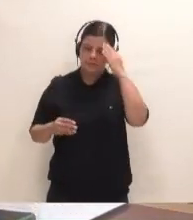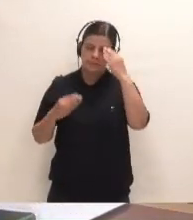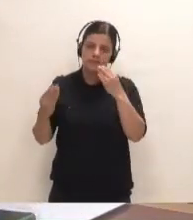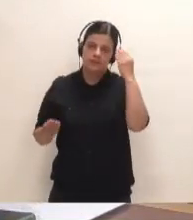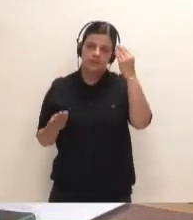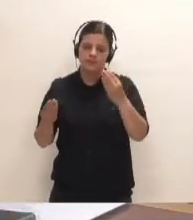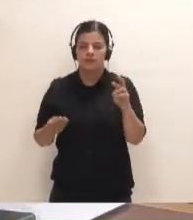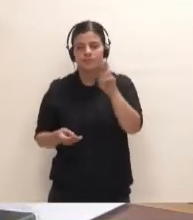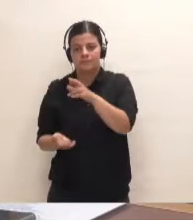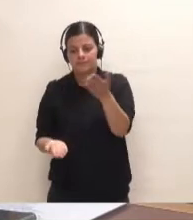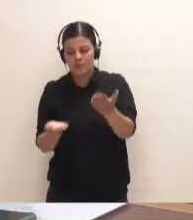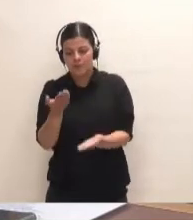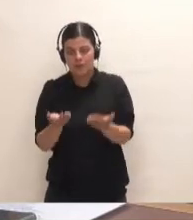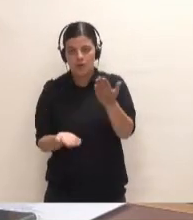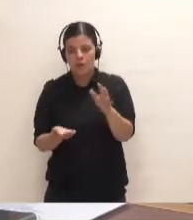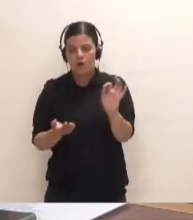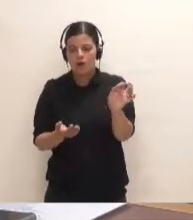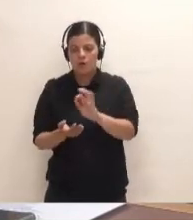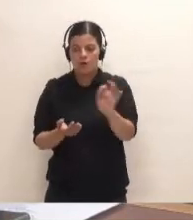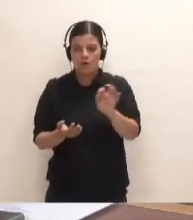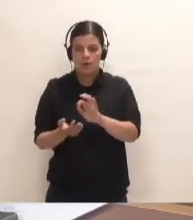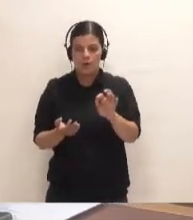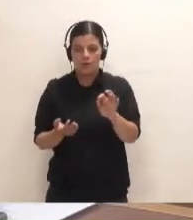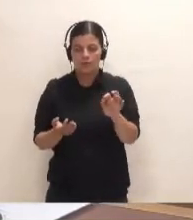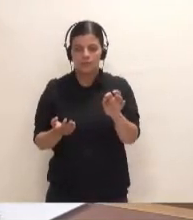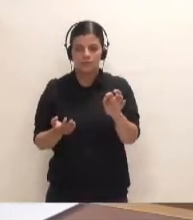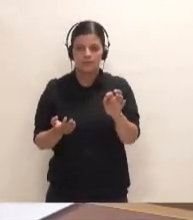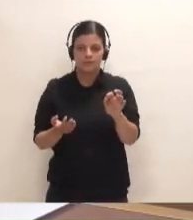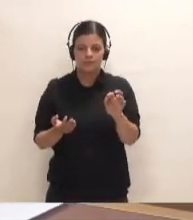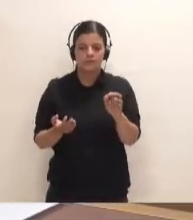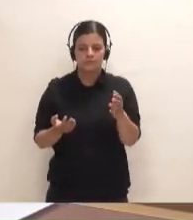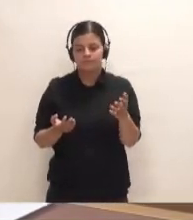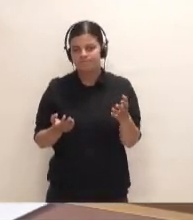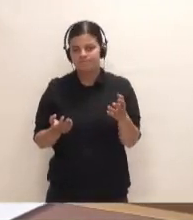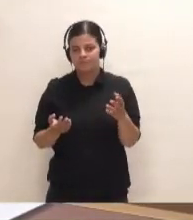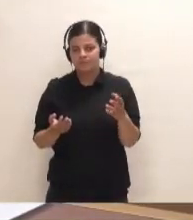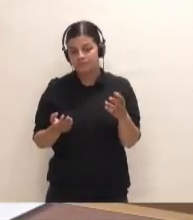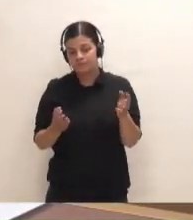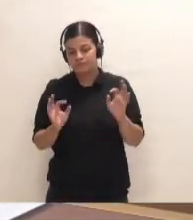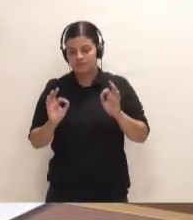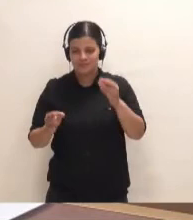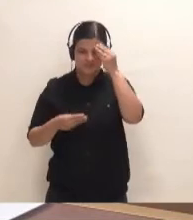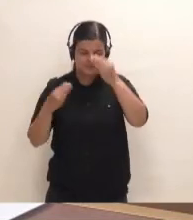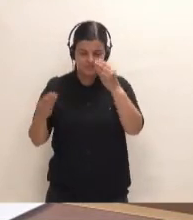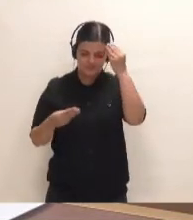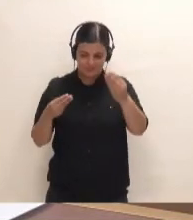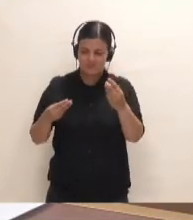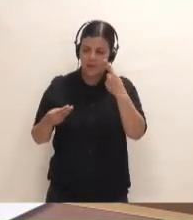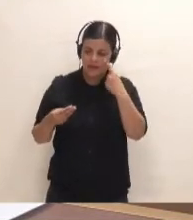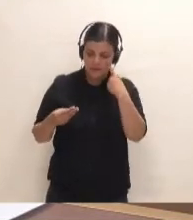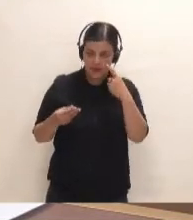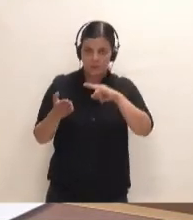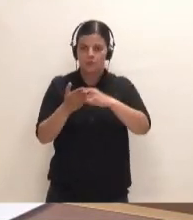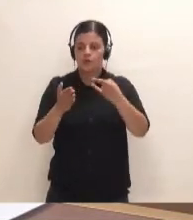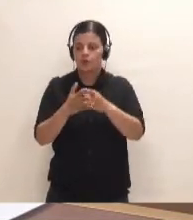revaluar, ponerse en otra longitud de onda en relación con este